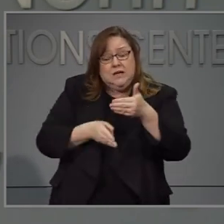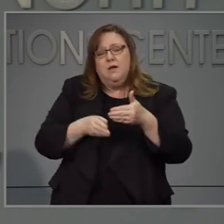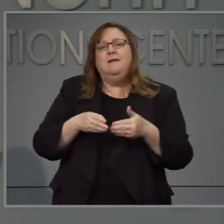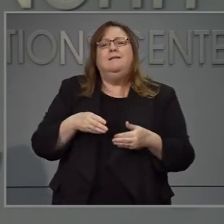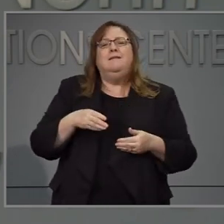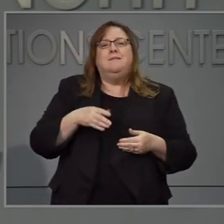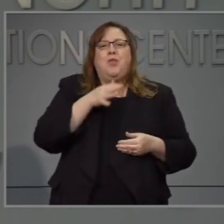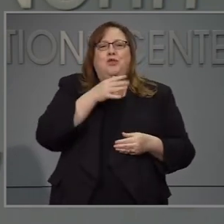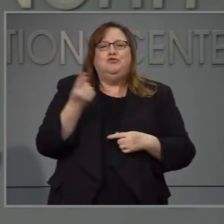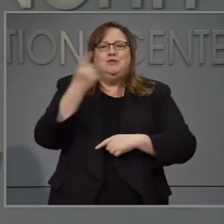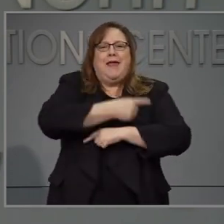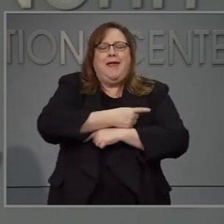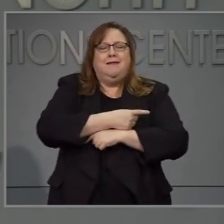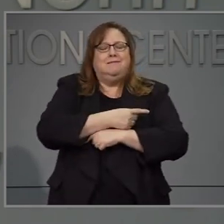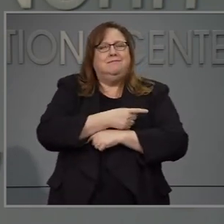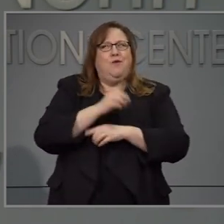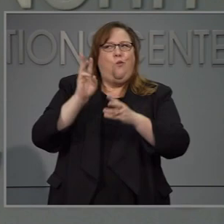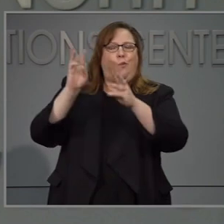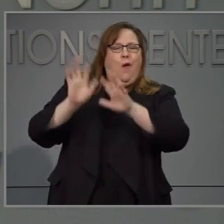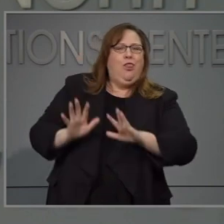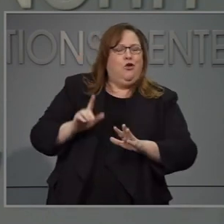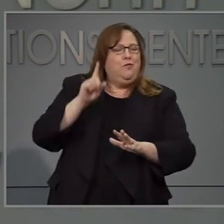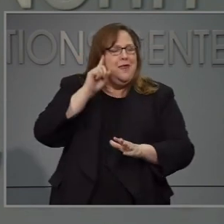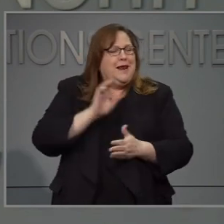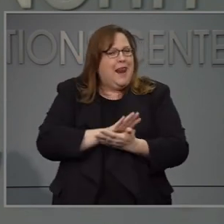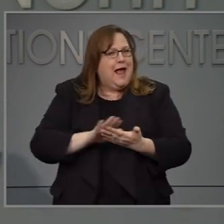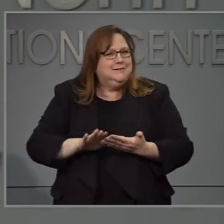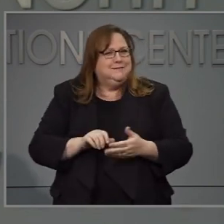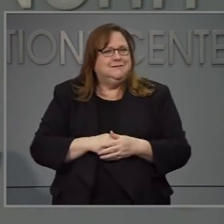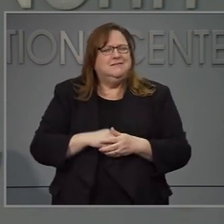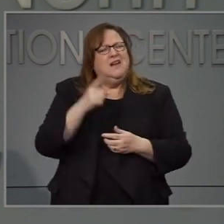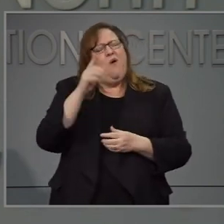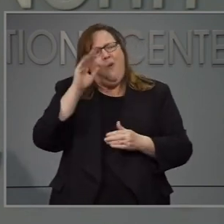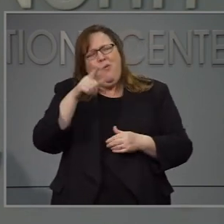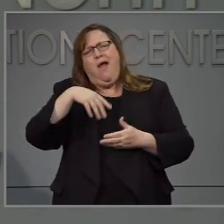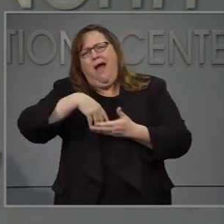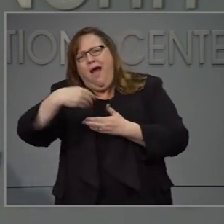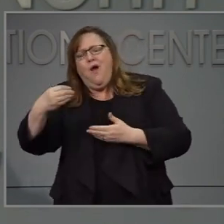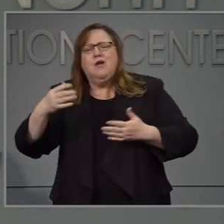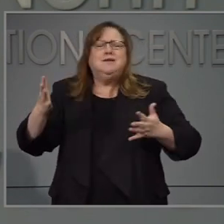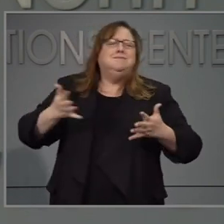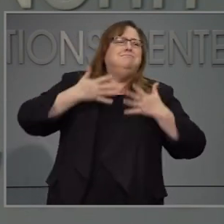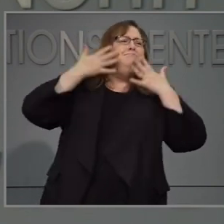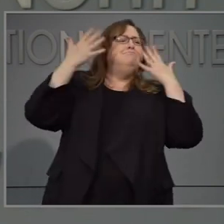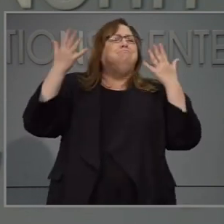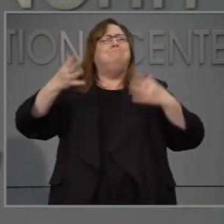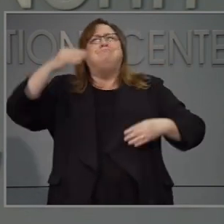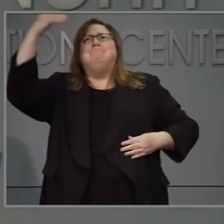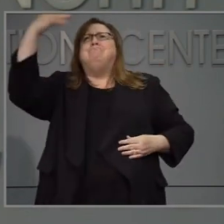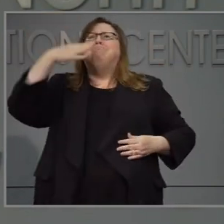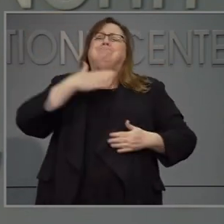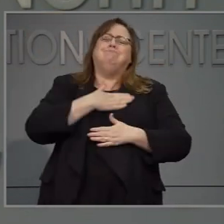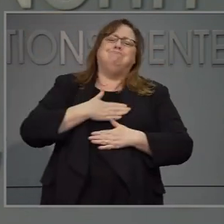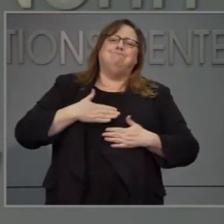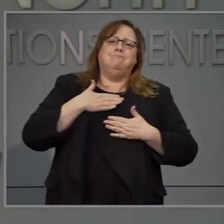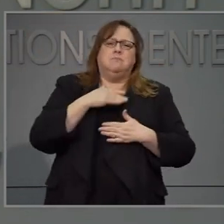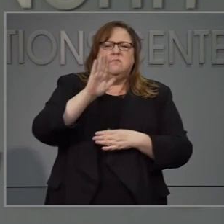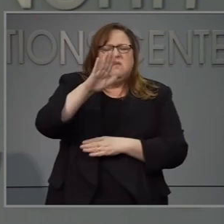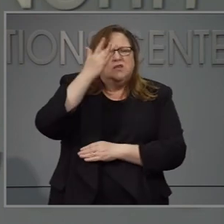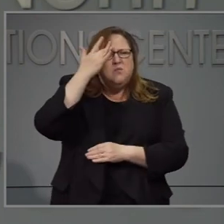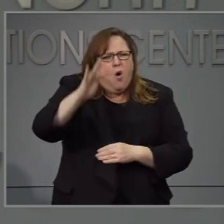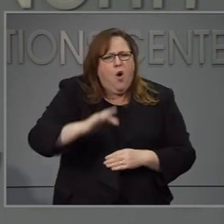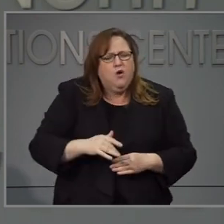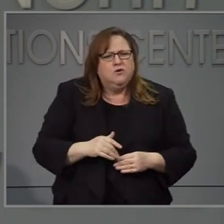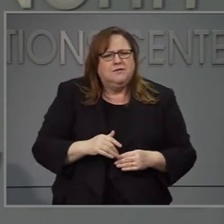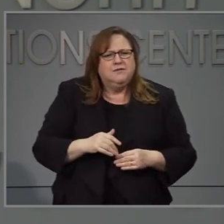creo que el clima va a estar muy bien para el fin de semana del día de las madres. Todos queremos salir y tener un poco de aire fresco